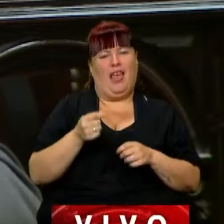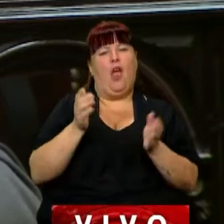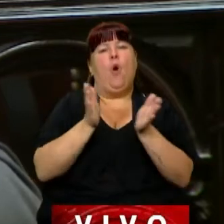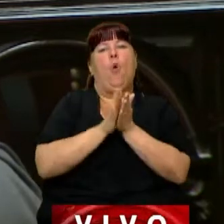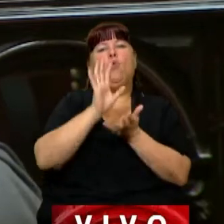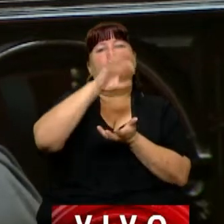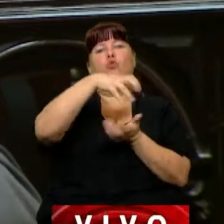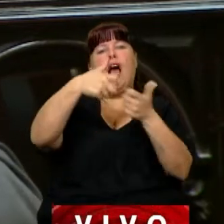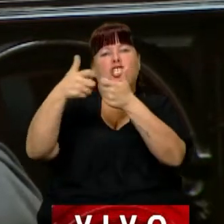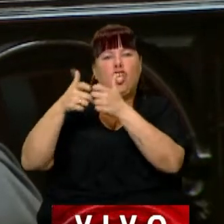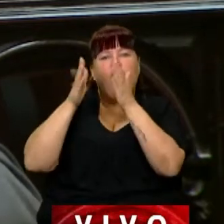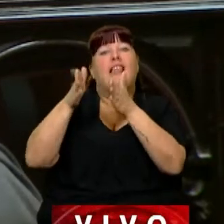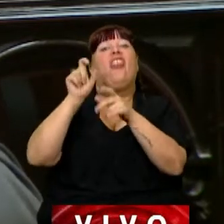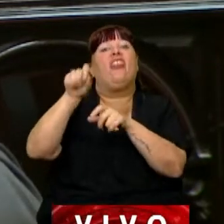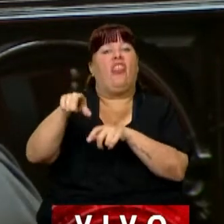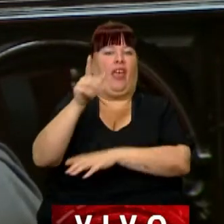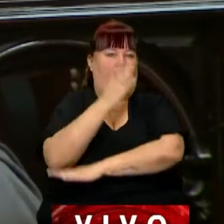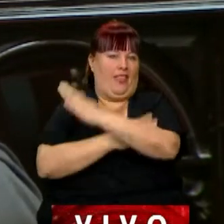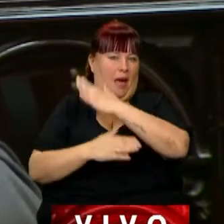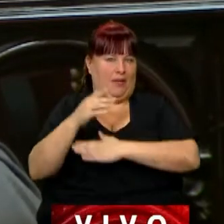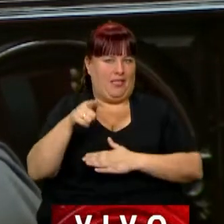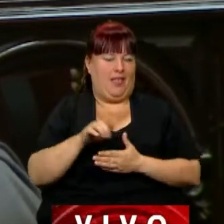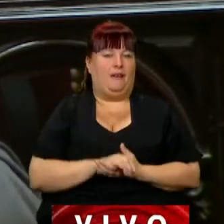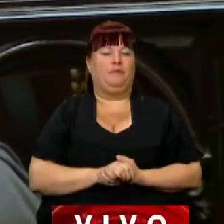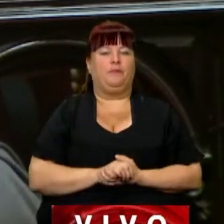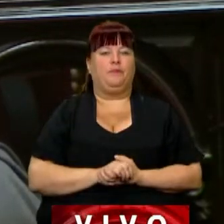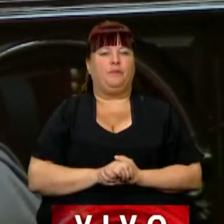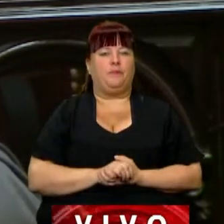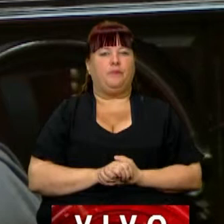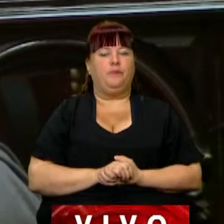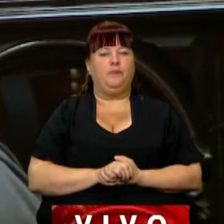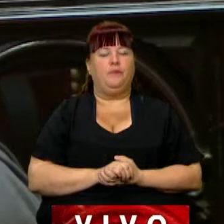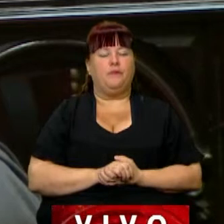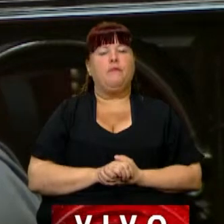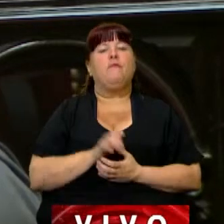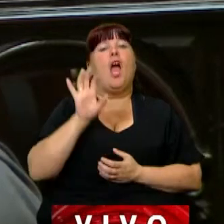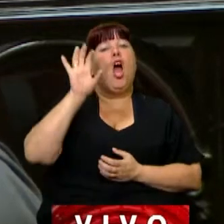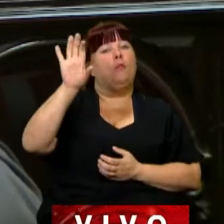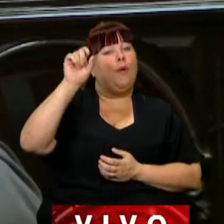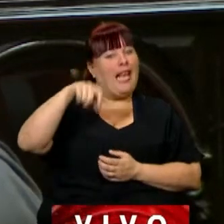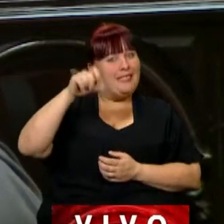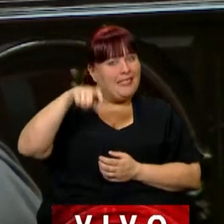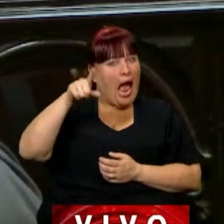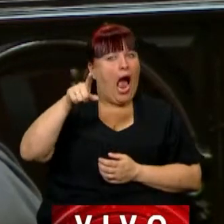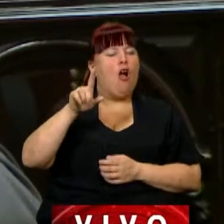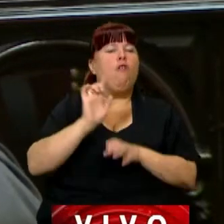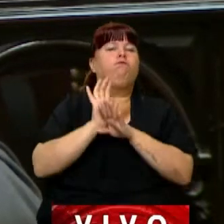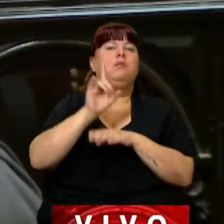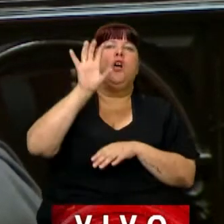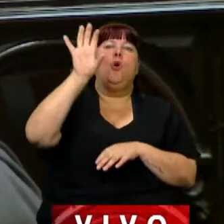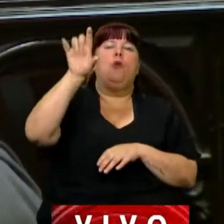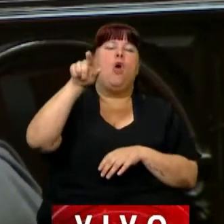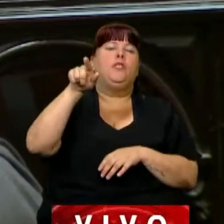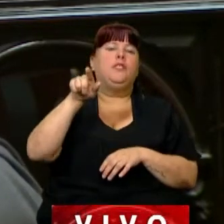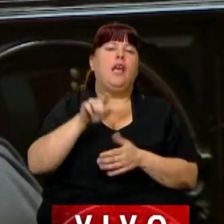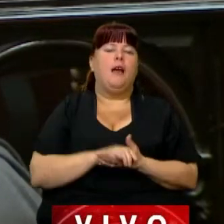las instituciones dedicadas a las personas con discapacidad. La provincia del Chaco es una de las provincias